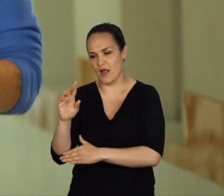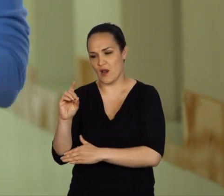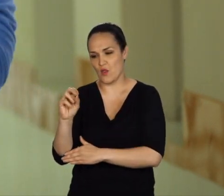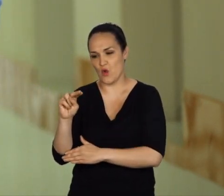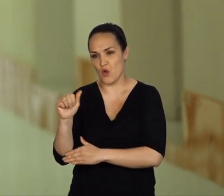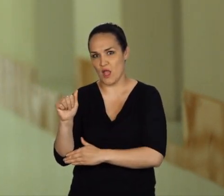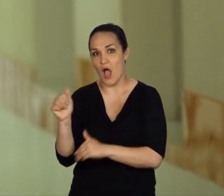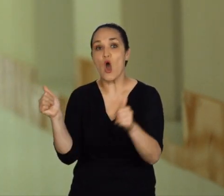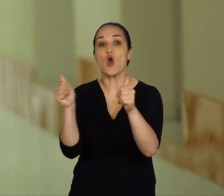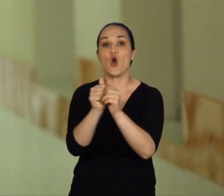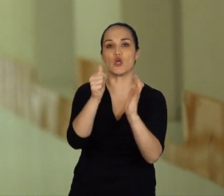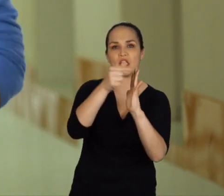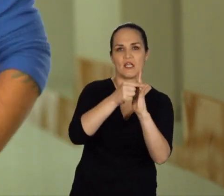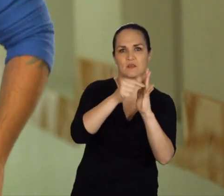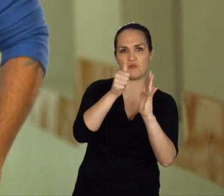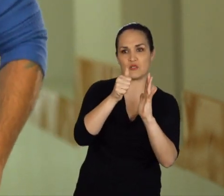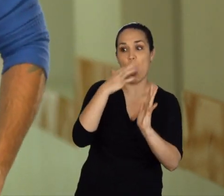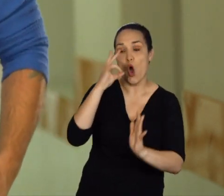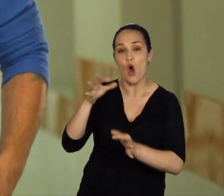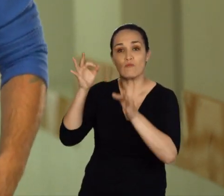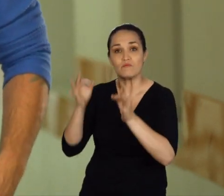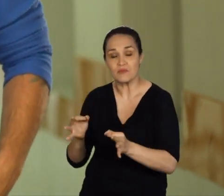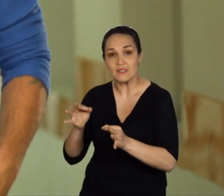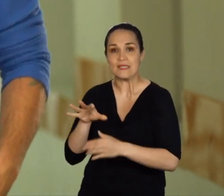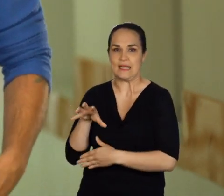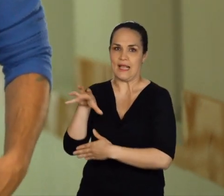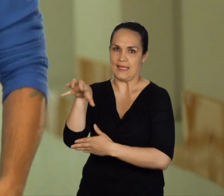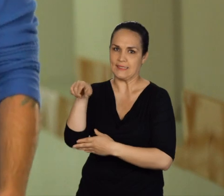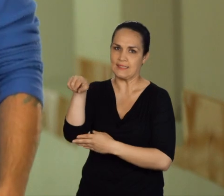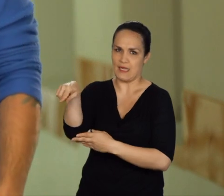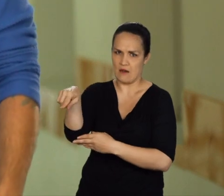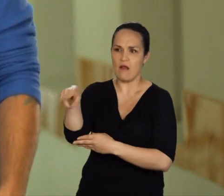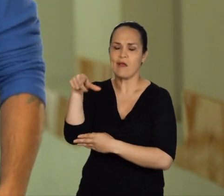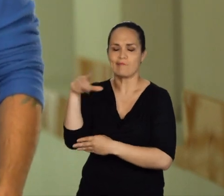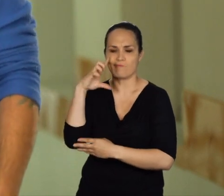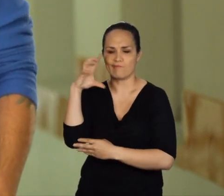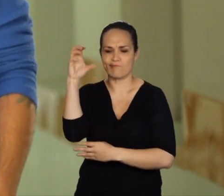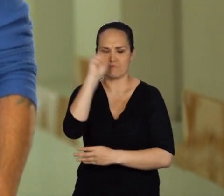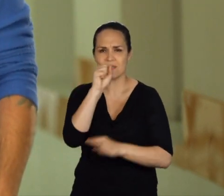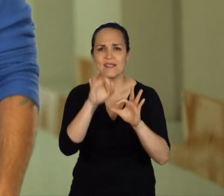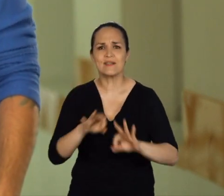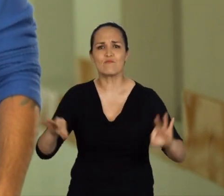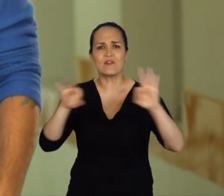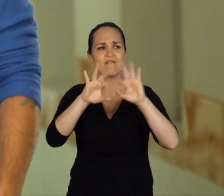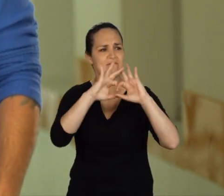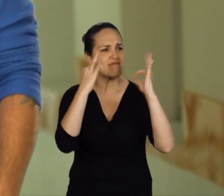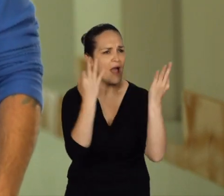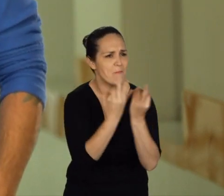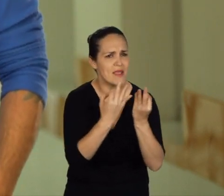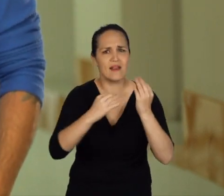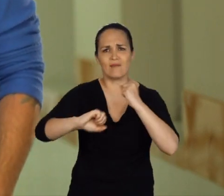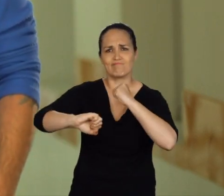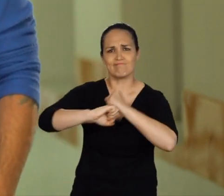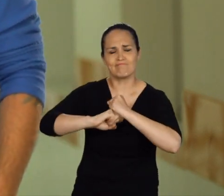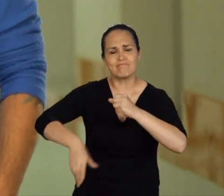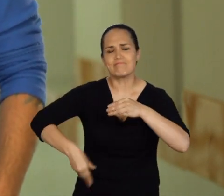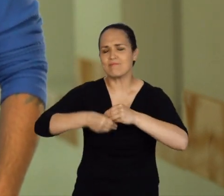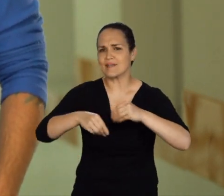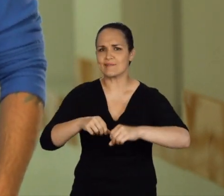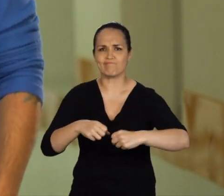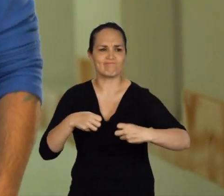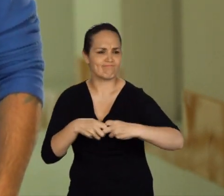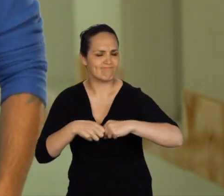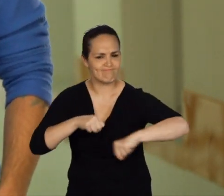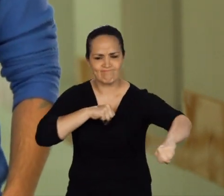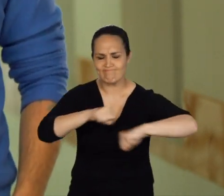soporte, más allá del oncológico, es el apoyo familiar. Durante todo este proceso se dieron cuenta que las ganas de salir adelante